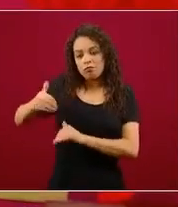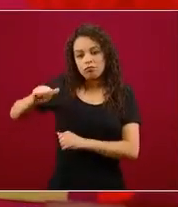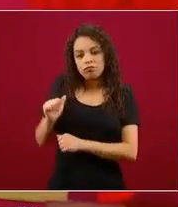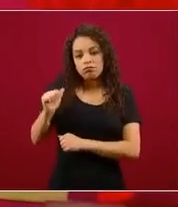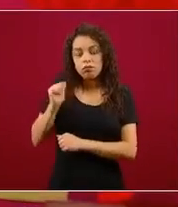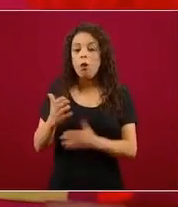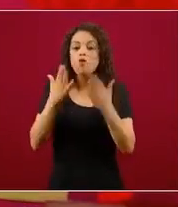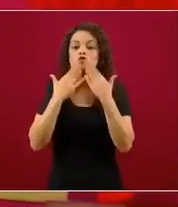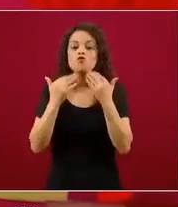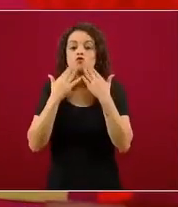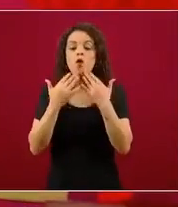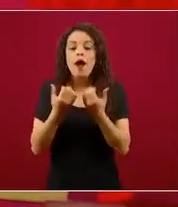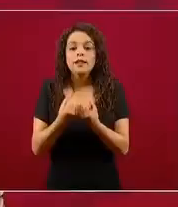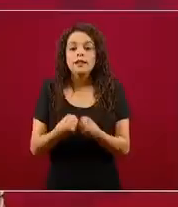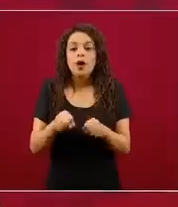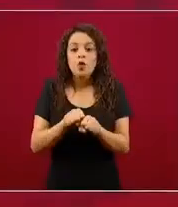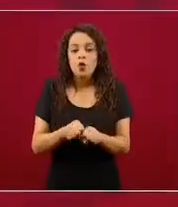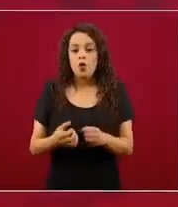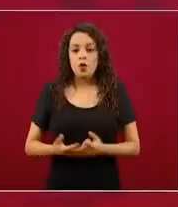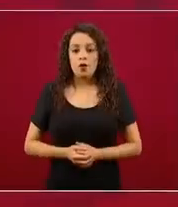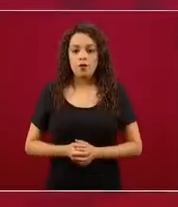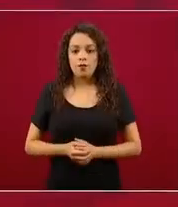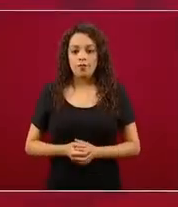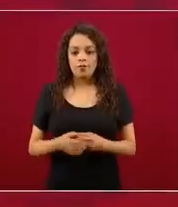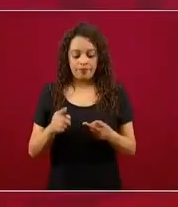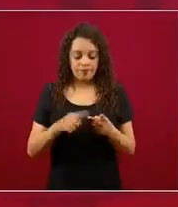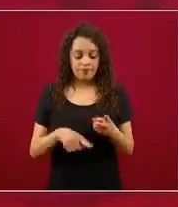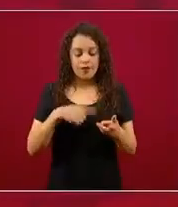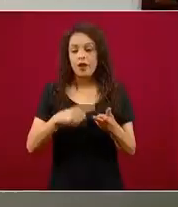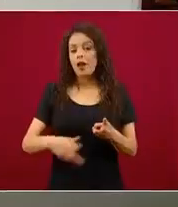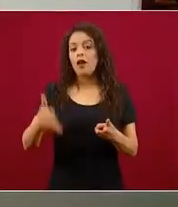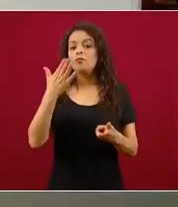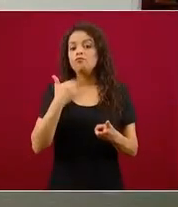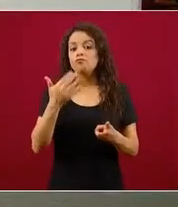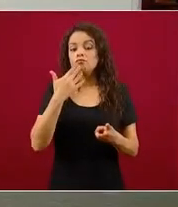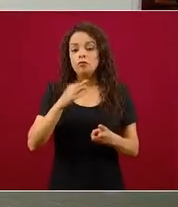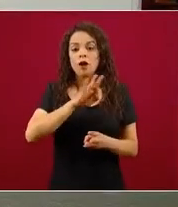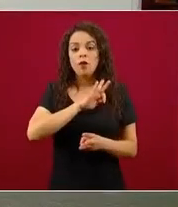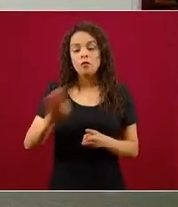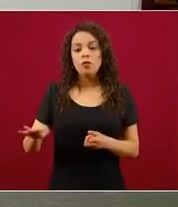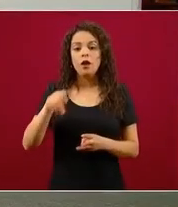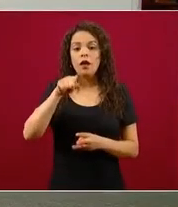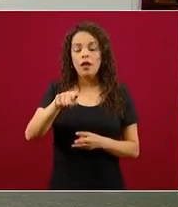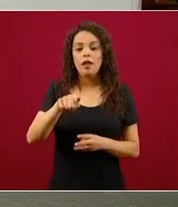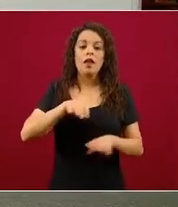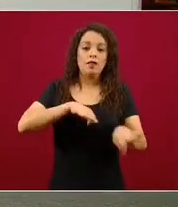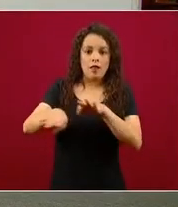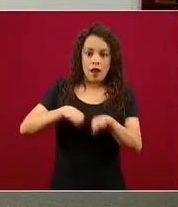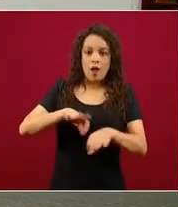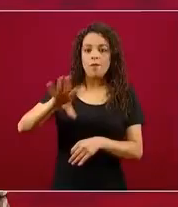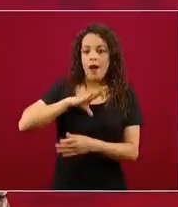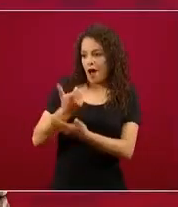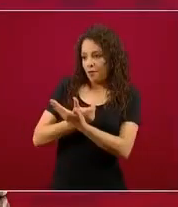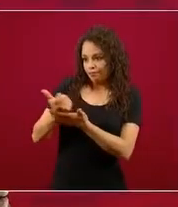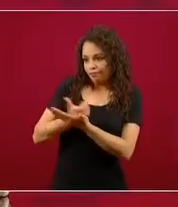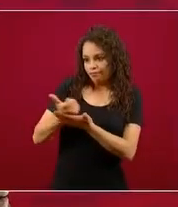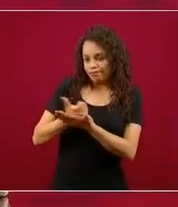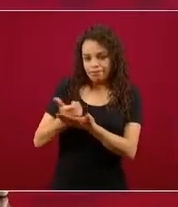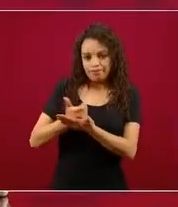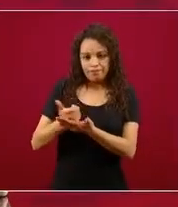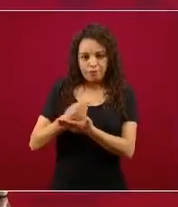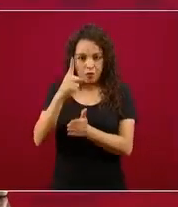seguro, que no tienen la posibilidad de estar en una nómina y sería completamente